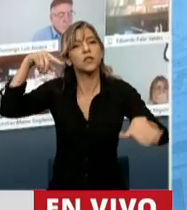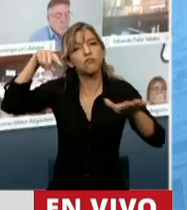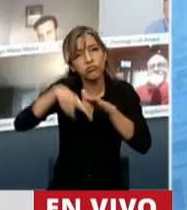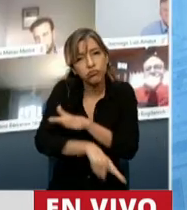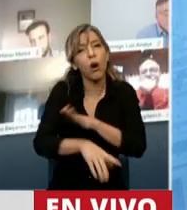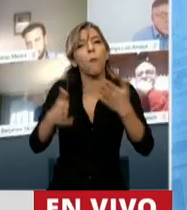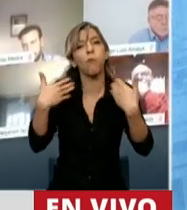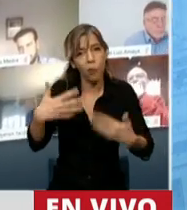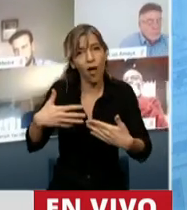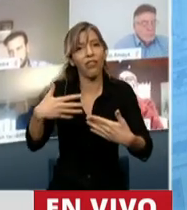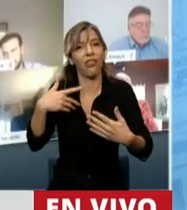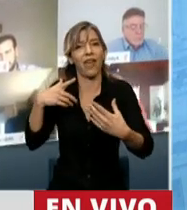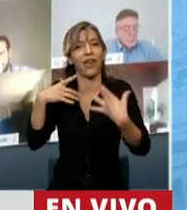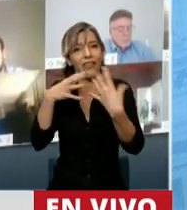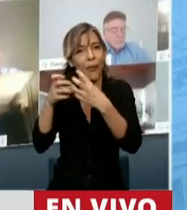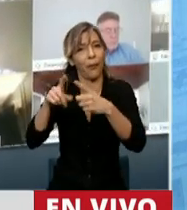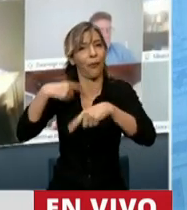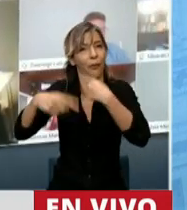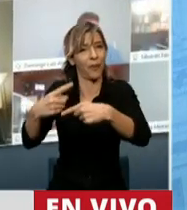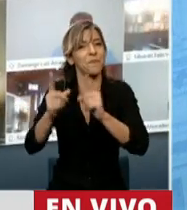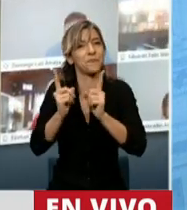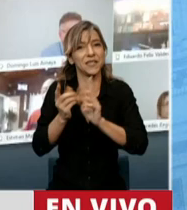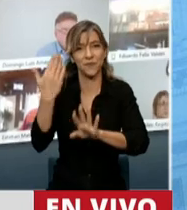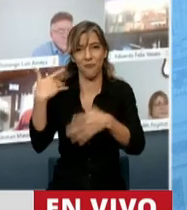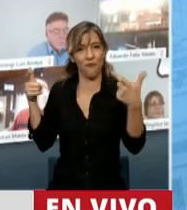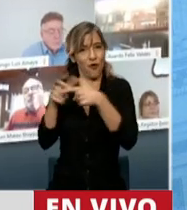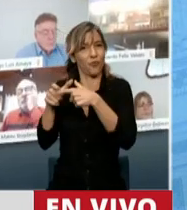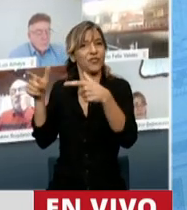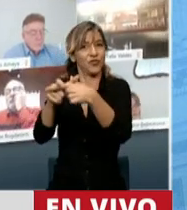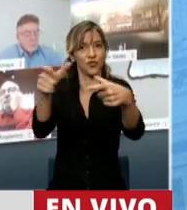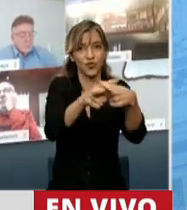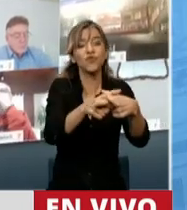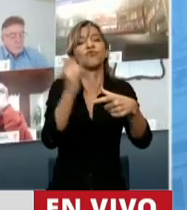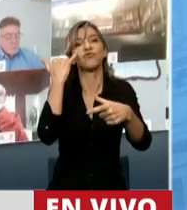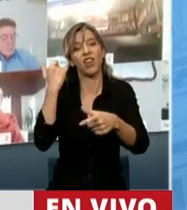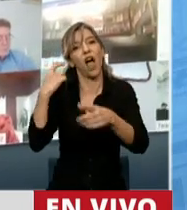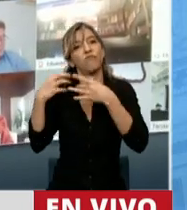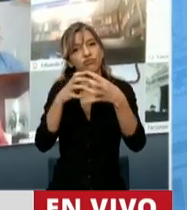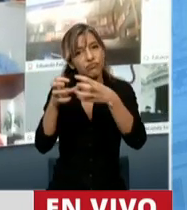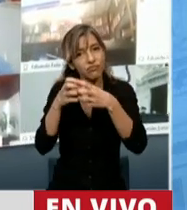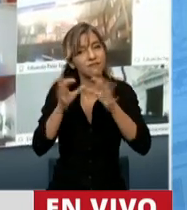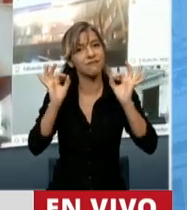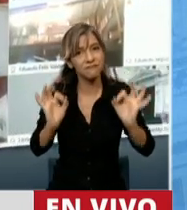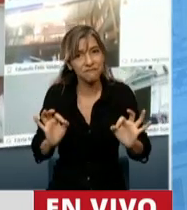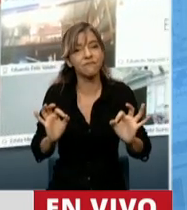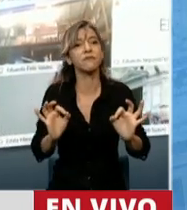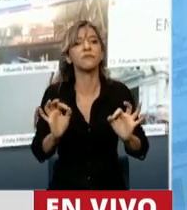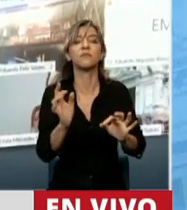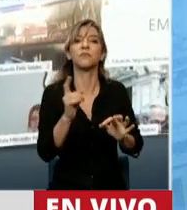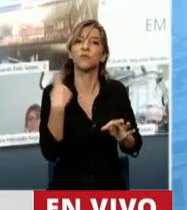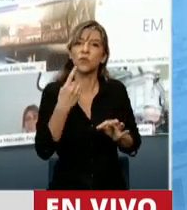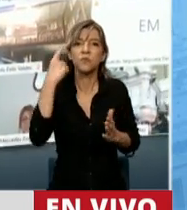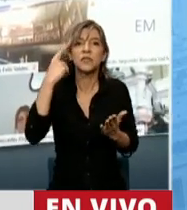correspondan. Es por esta razón que estamos convencidos que tenemos la responsabilidad de contribuir a las soluciones que hoy